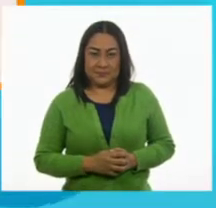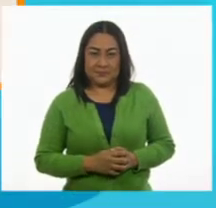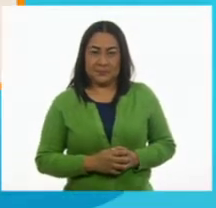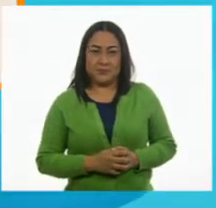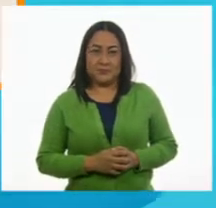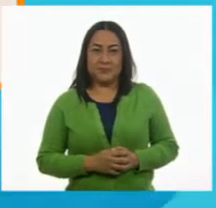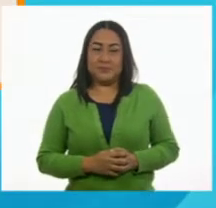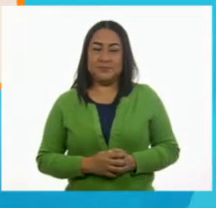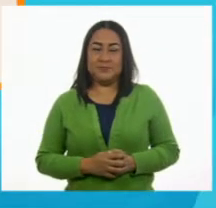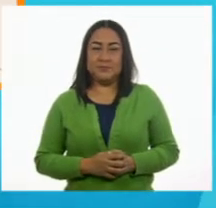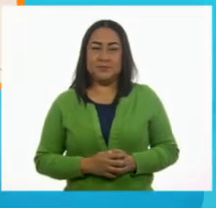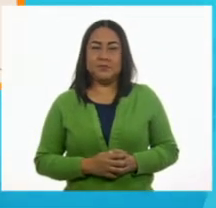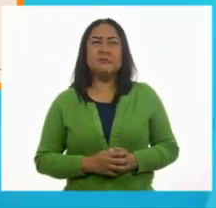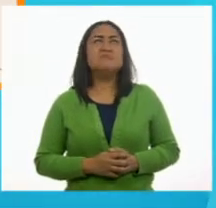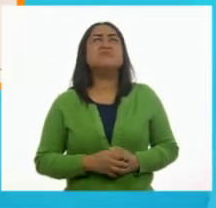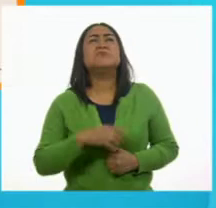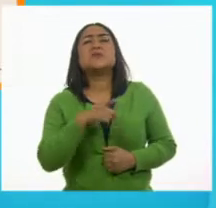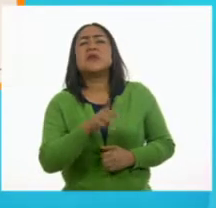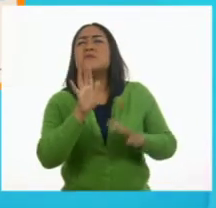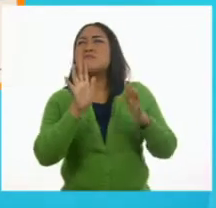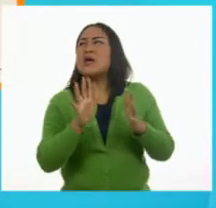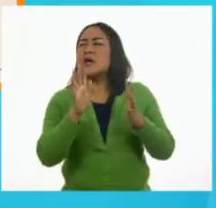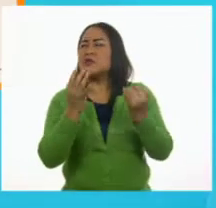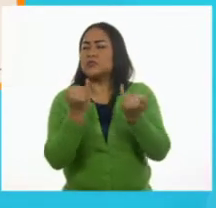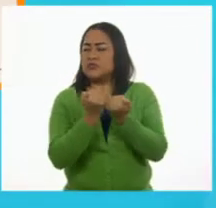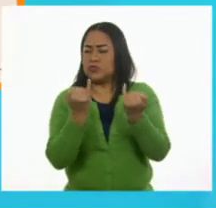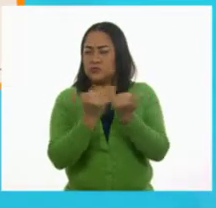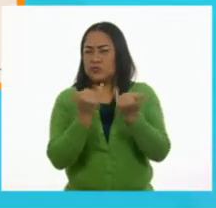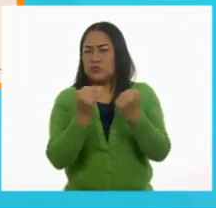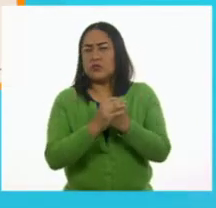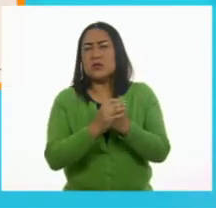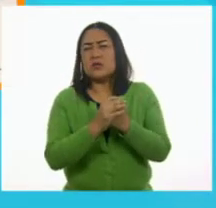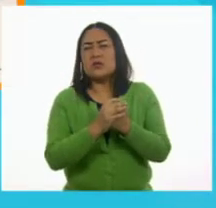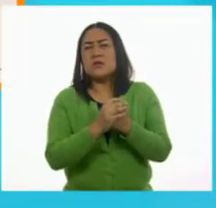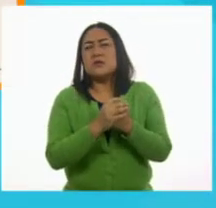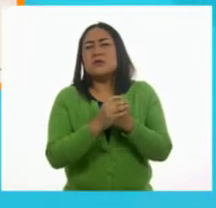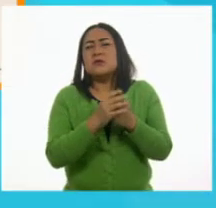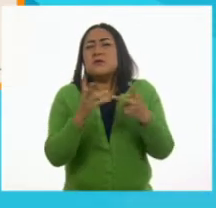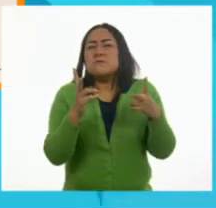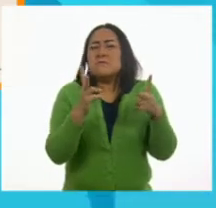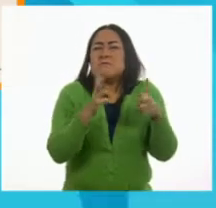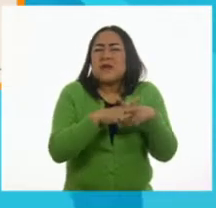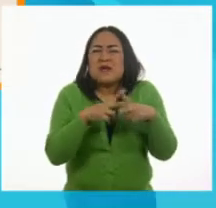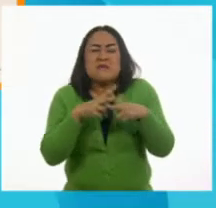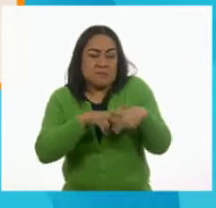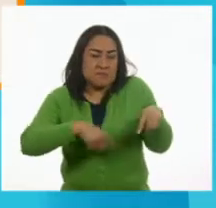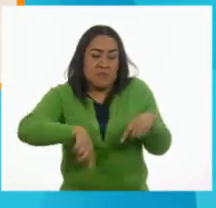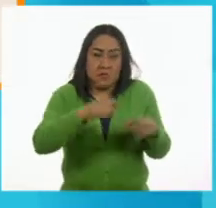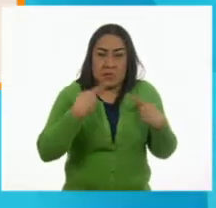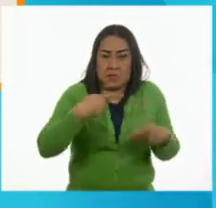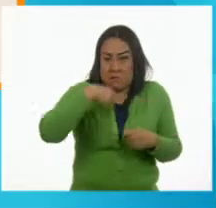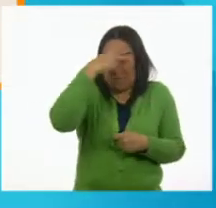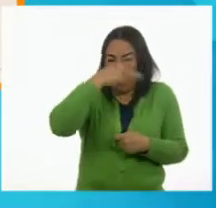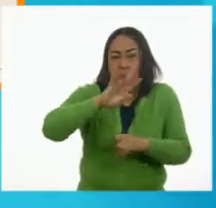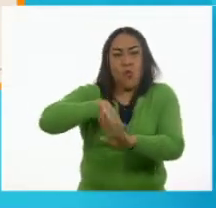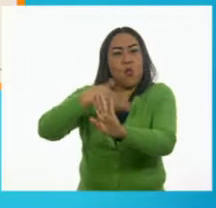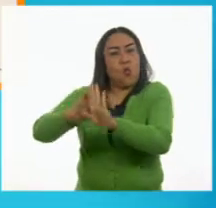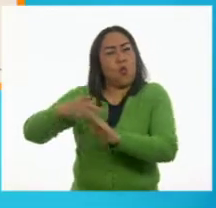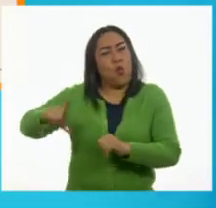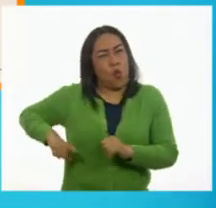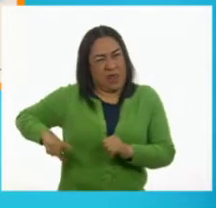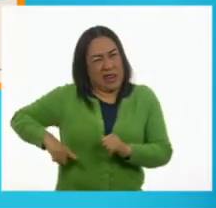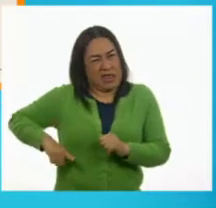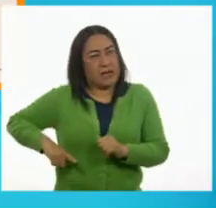Una lucha de los mexicanos contra su gobierno. Una guerra en